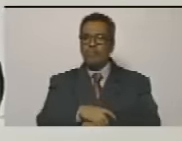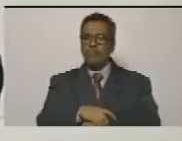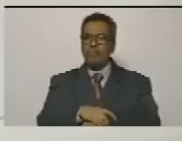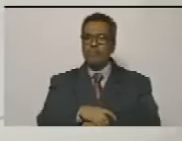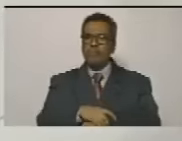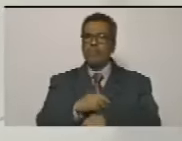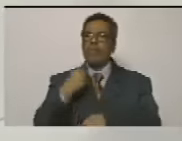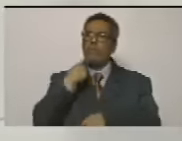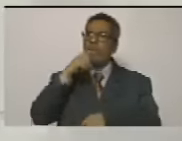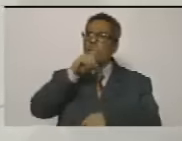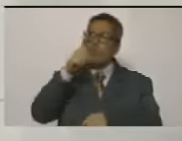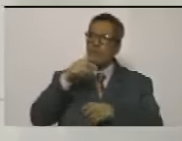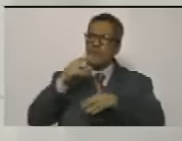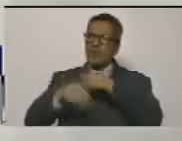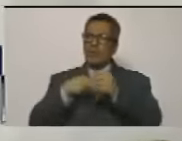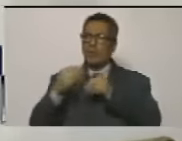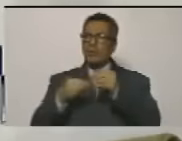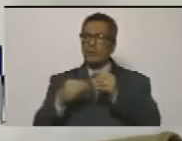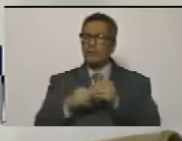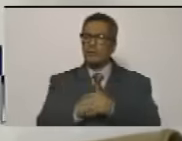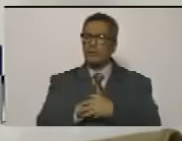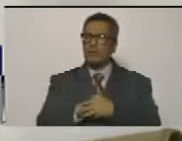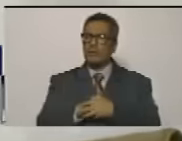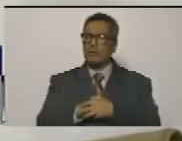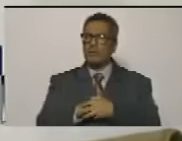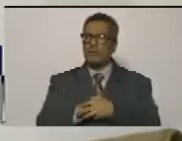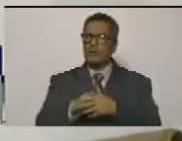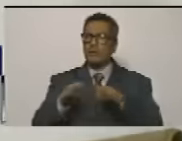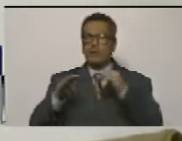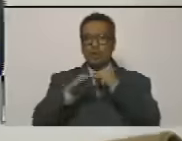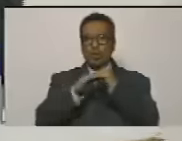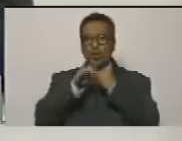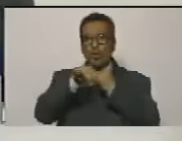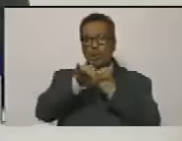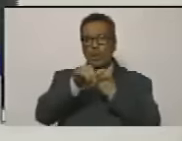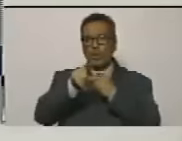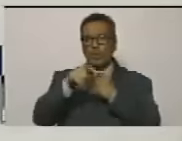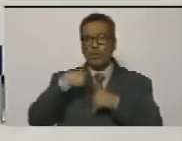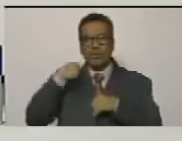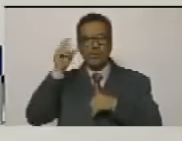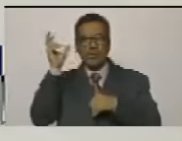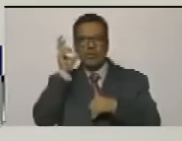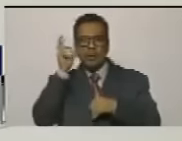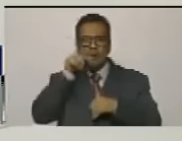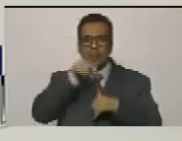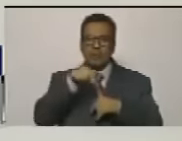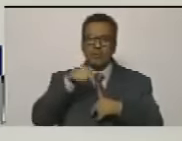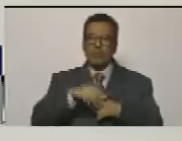y las preguntas que le hacen se parecen mucho a algunos señalamientos que yo he escuchado aquí